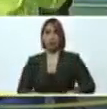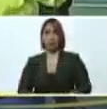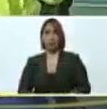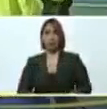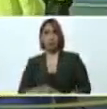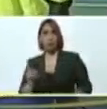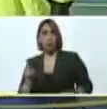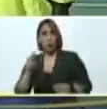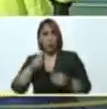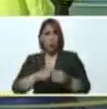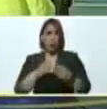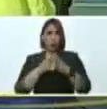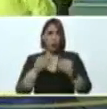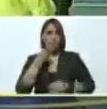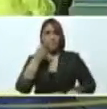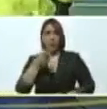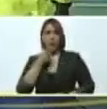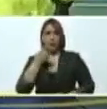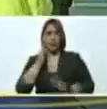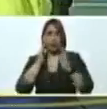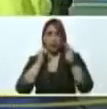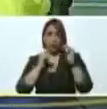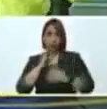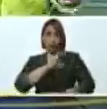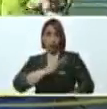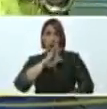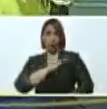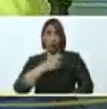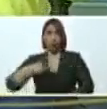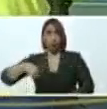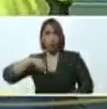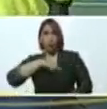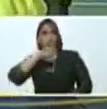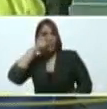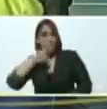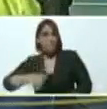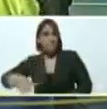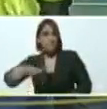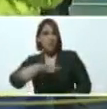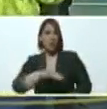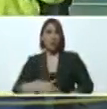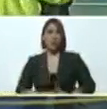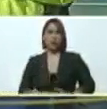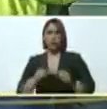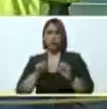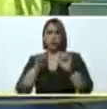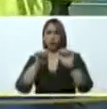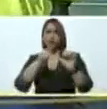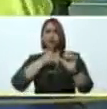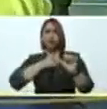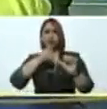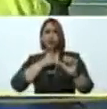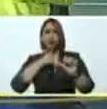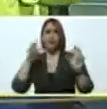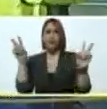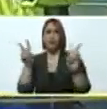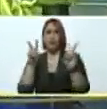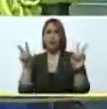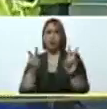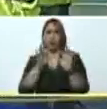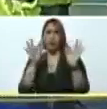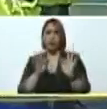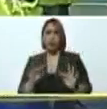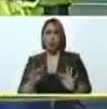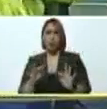incorporando en todas las políticas de atención social a nuestro pueblo, a nuestro pueblo que sigue resistiendo de manera victoriosa, como usted lo